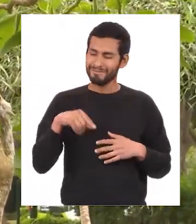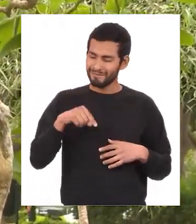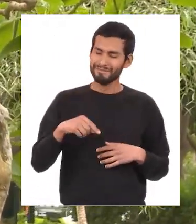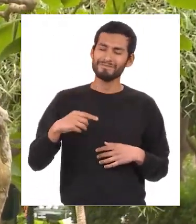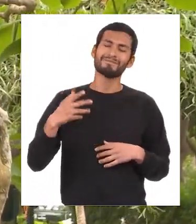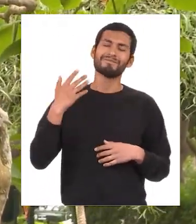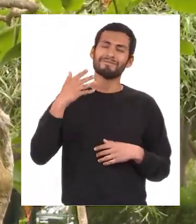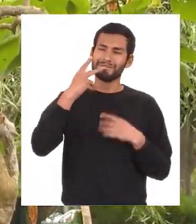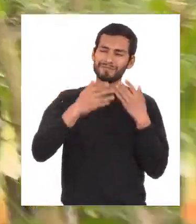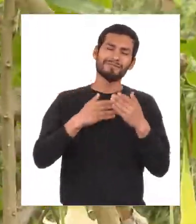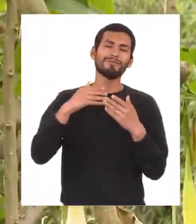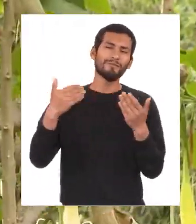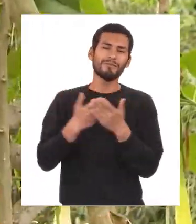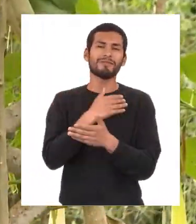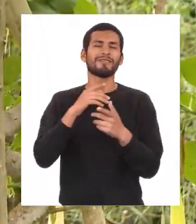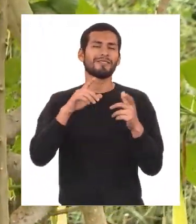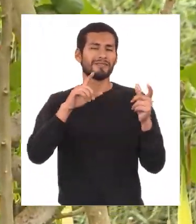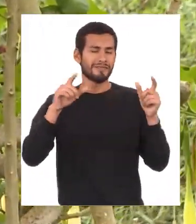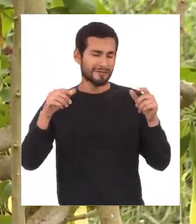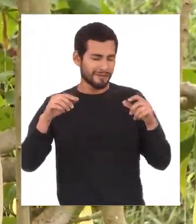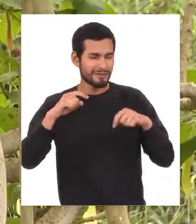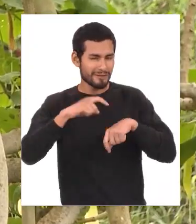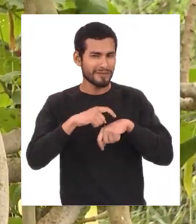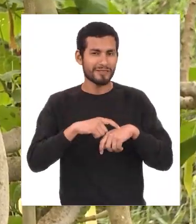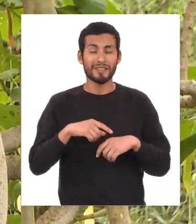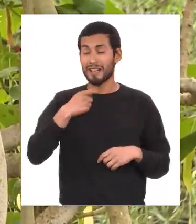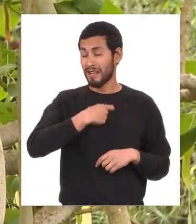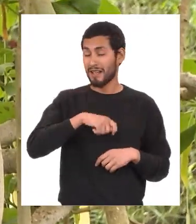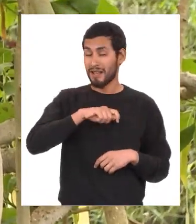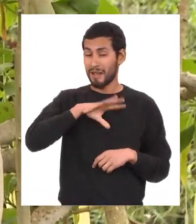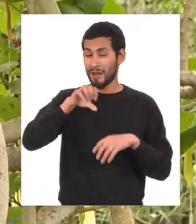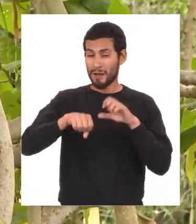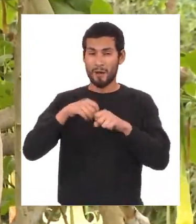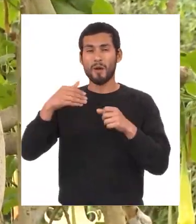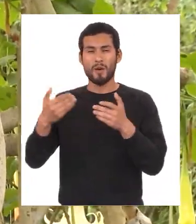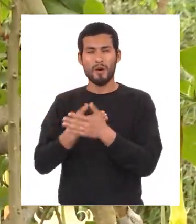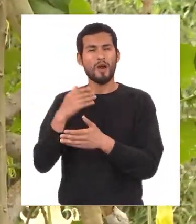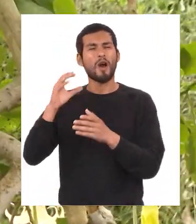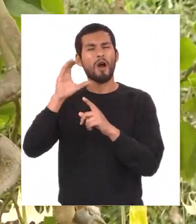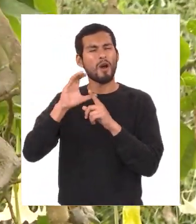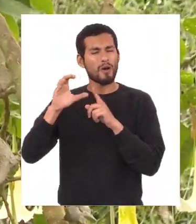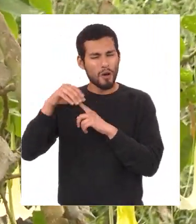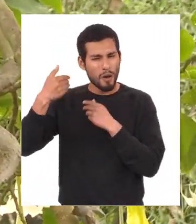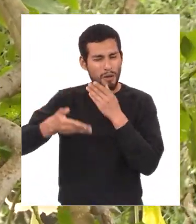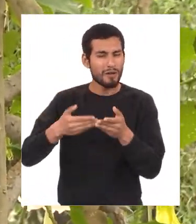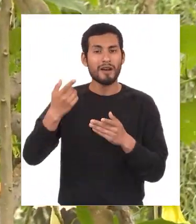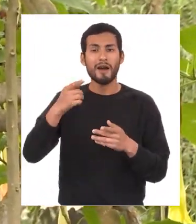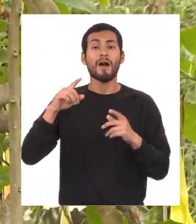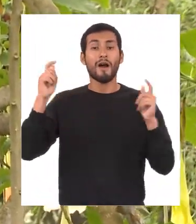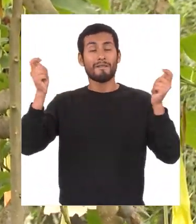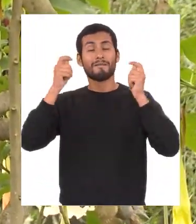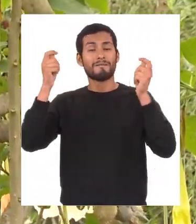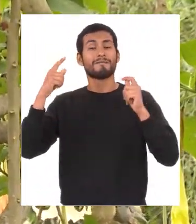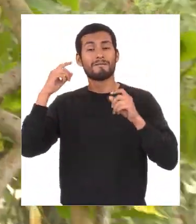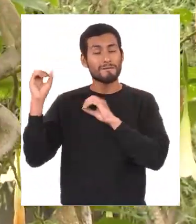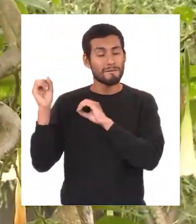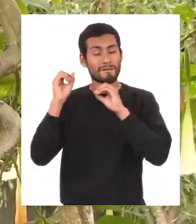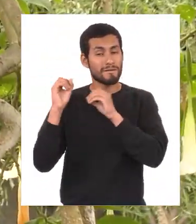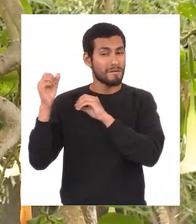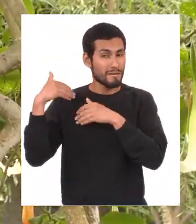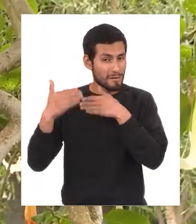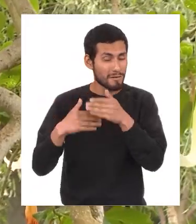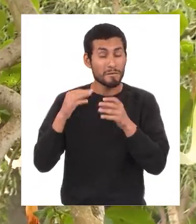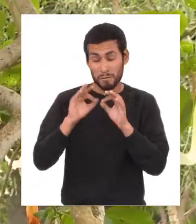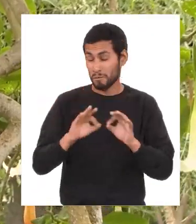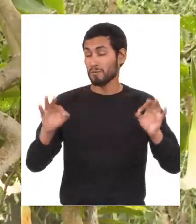a una nueva era los españoles introdujeron muchas costumbres como las fiestas patronales las procesiones que aún